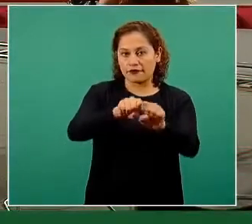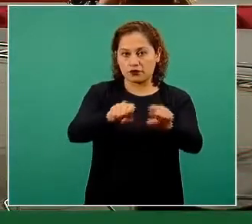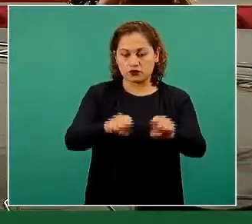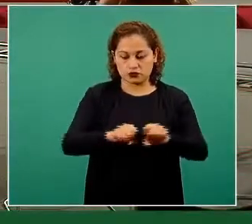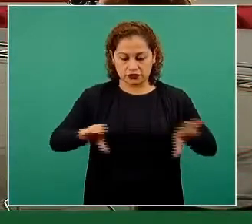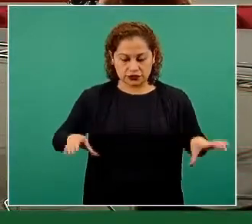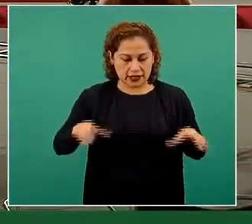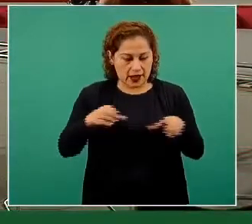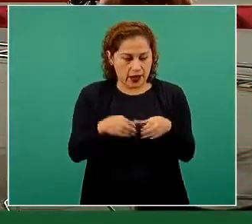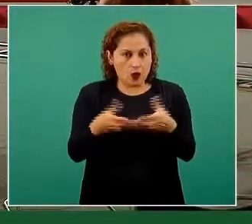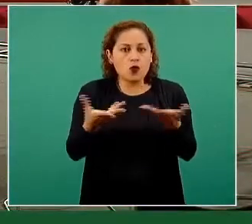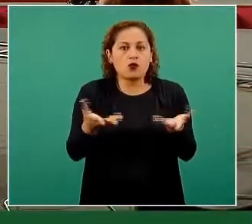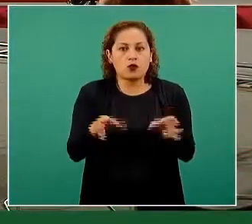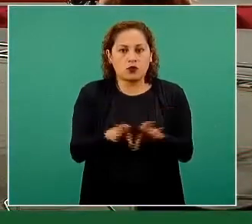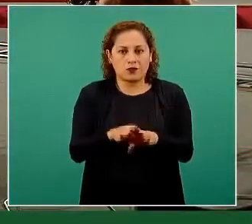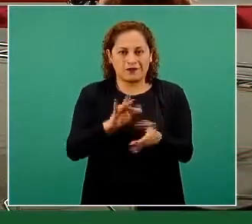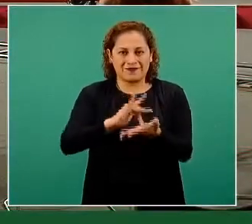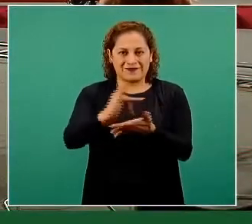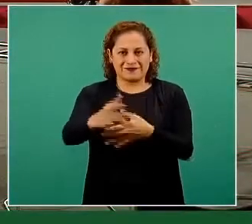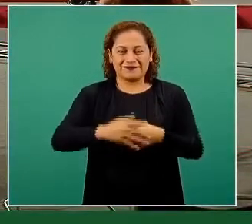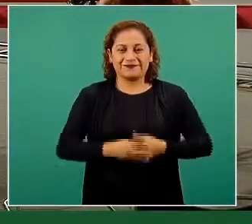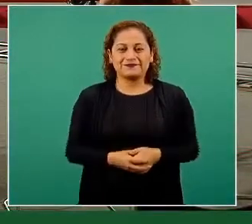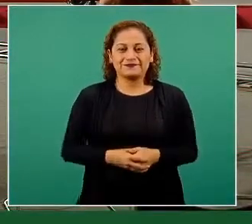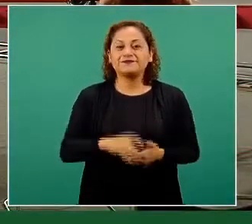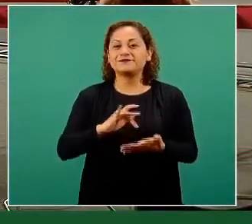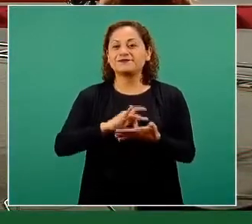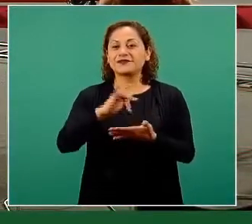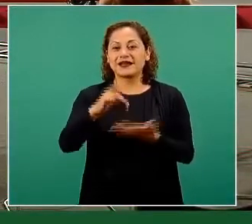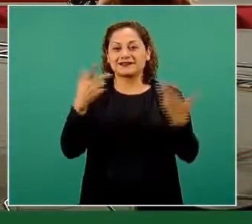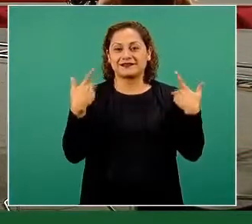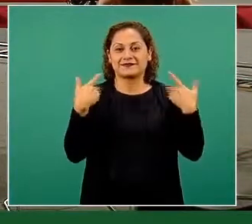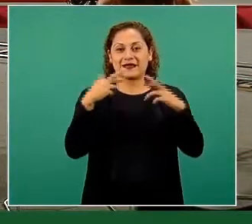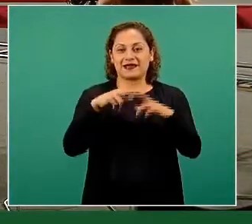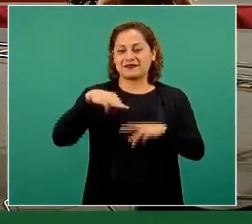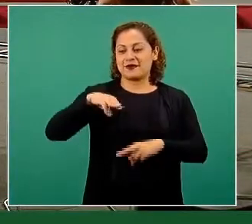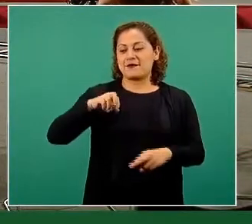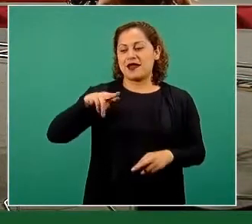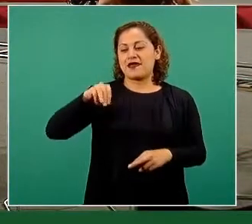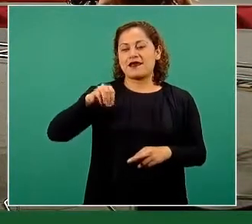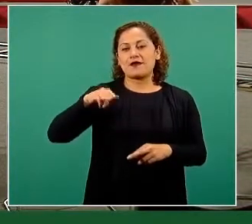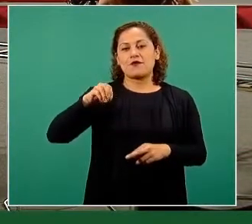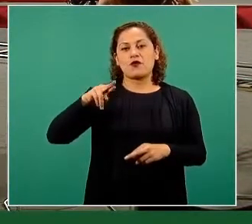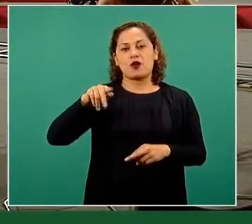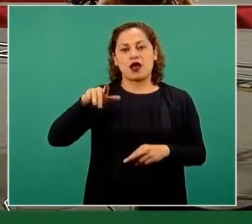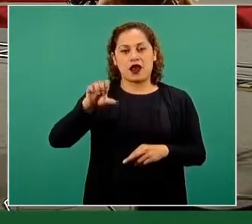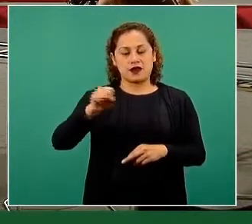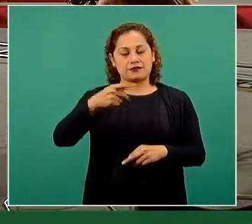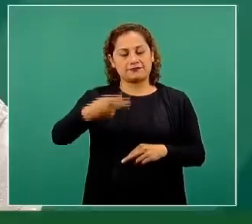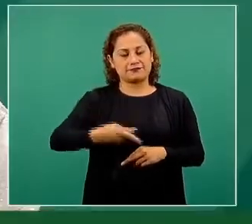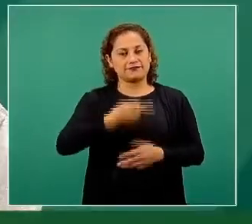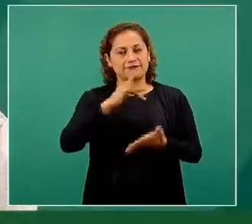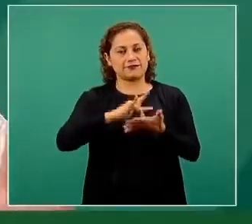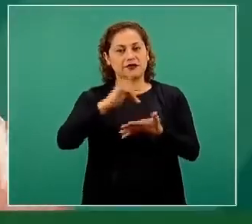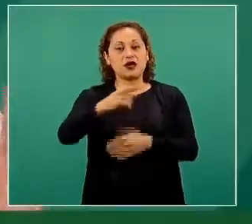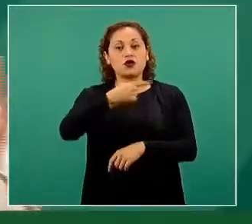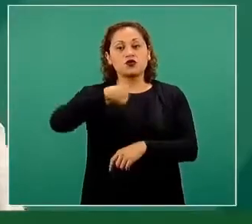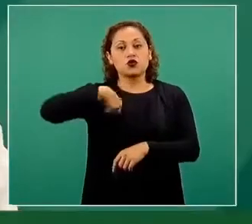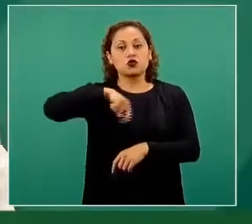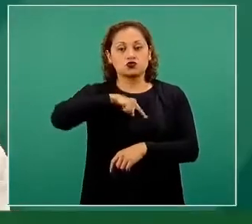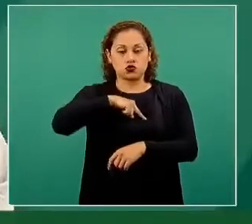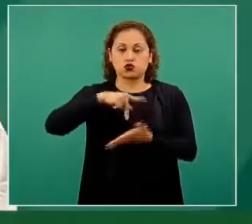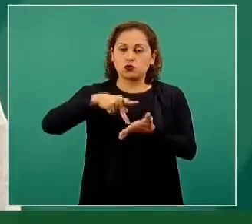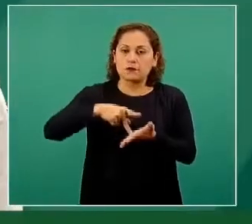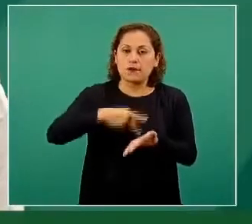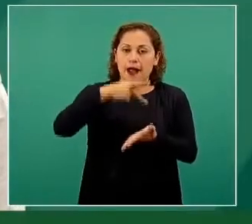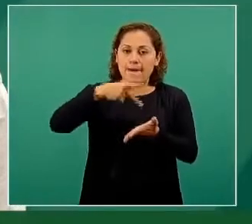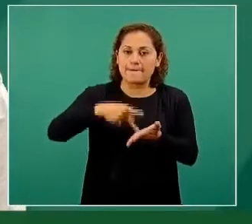Muchas gracias. Gracias, maestra Mariana Morales. Esto lo vamos a estar enfatizando una y otra vez conforme nos